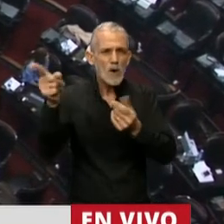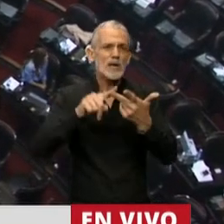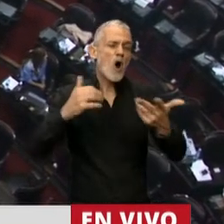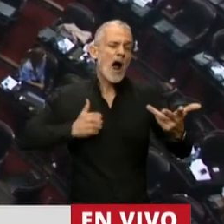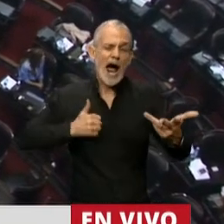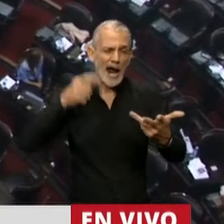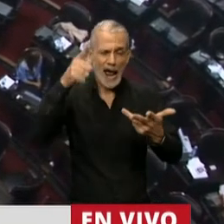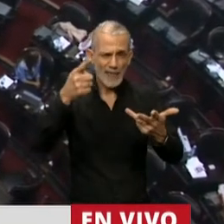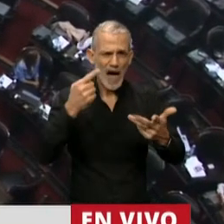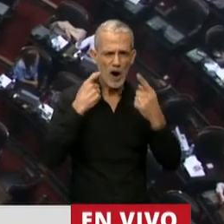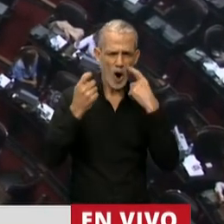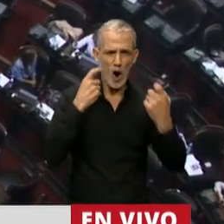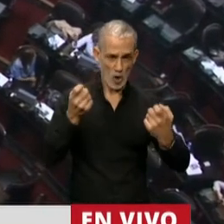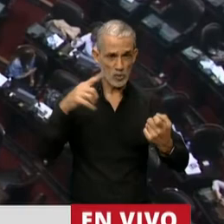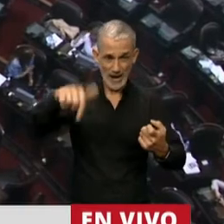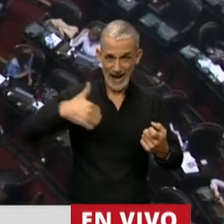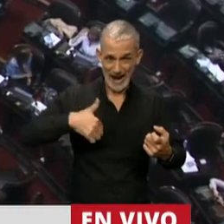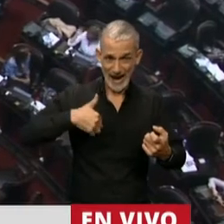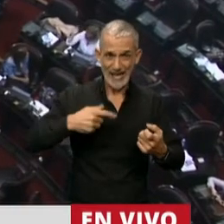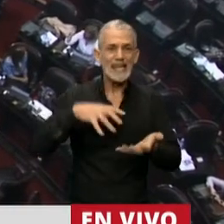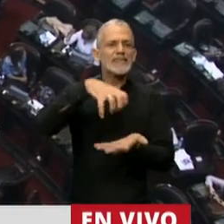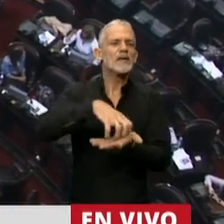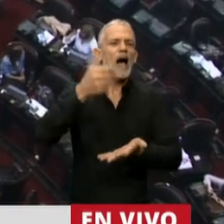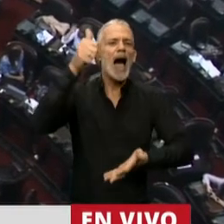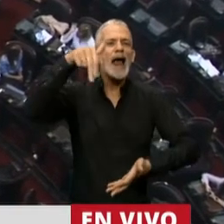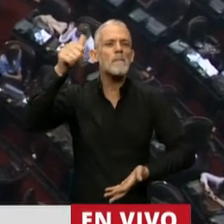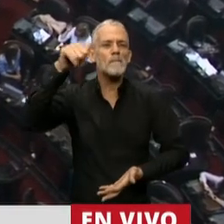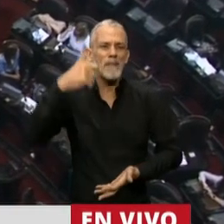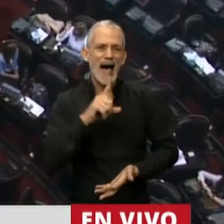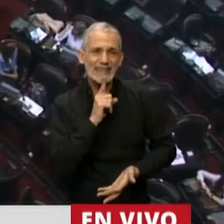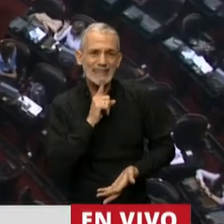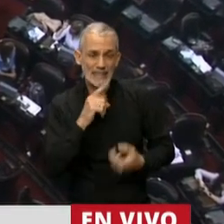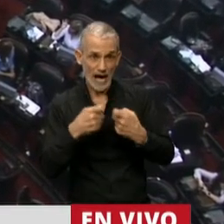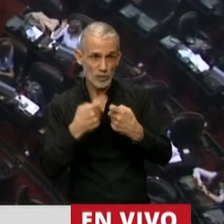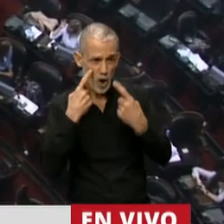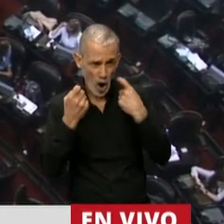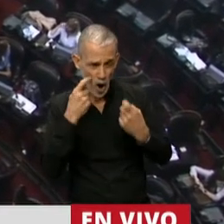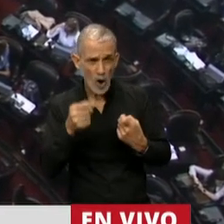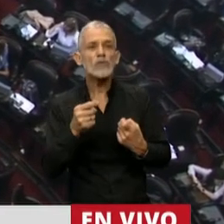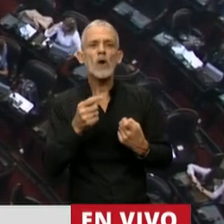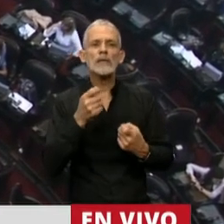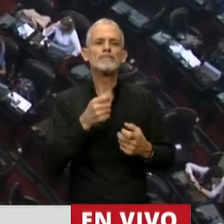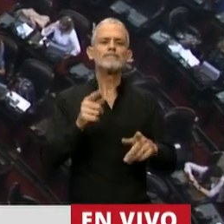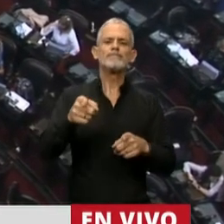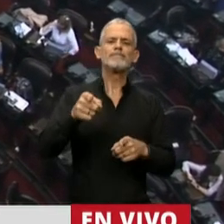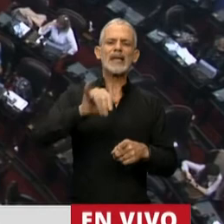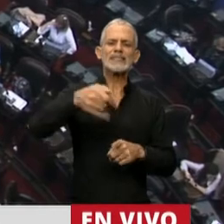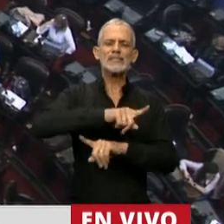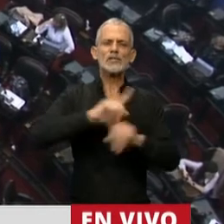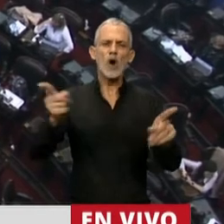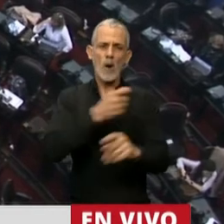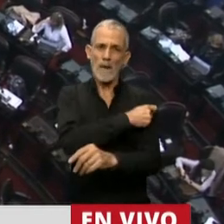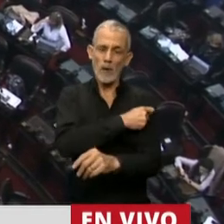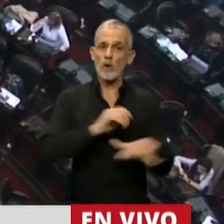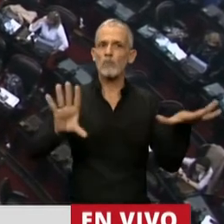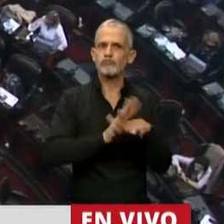la canadiense y en nuestro país será el ANMAT el que tenga que decir si la vacuna es apta o